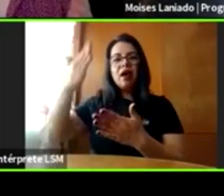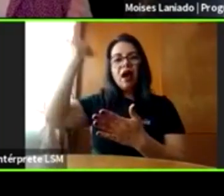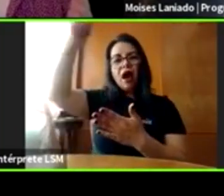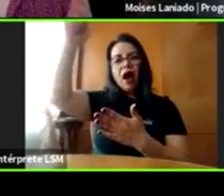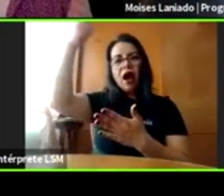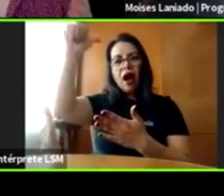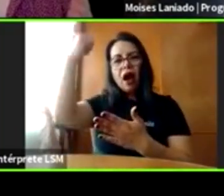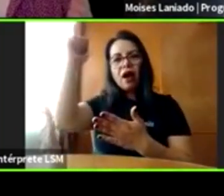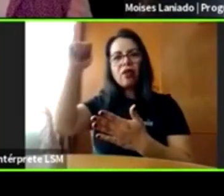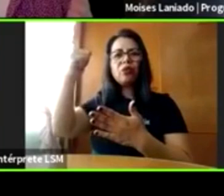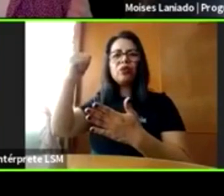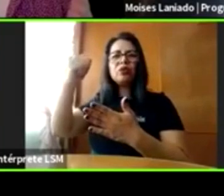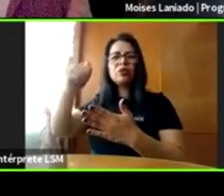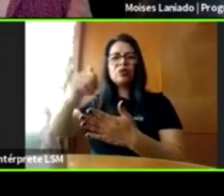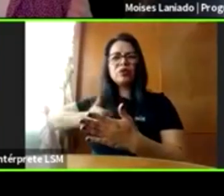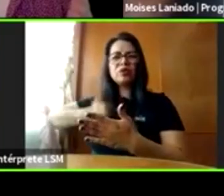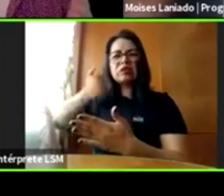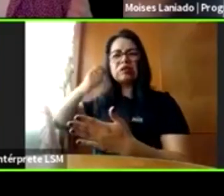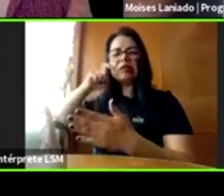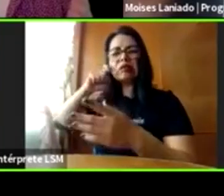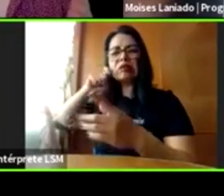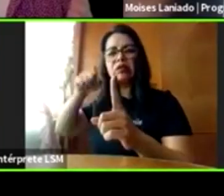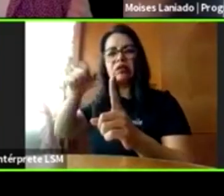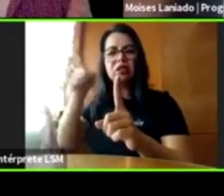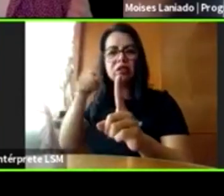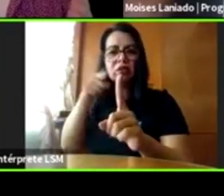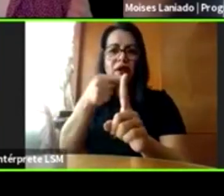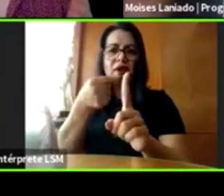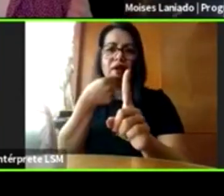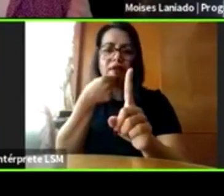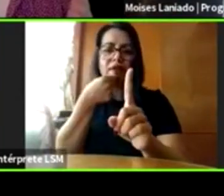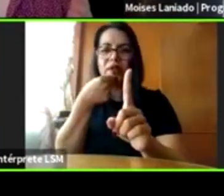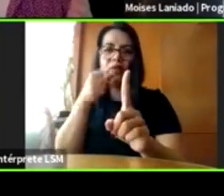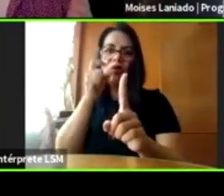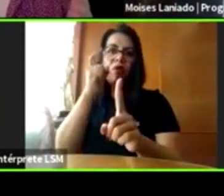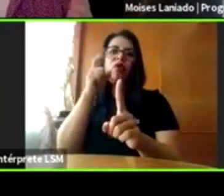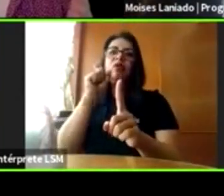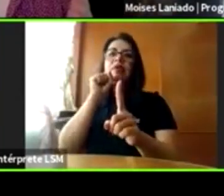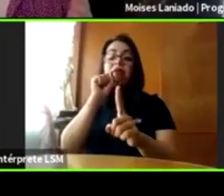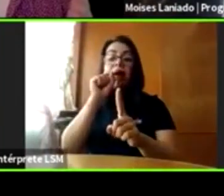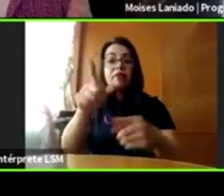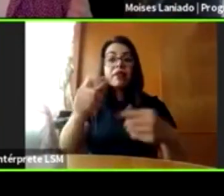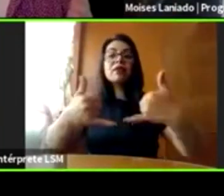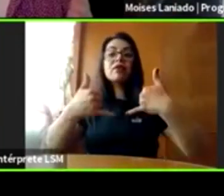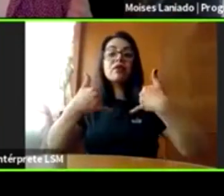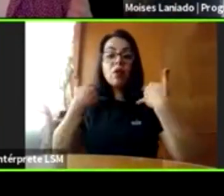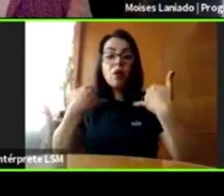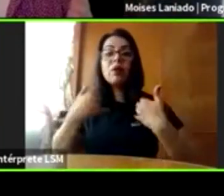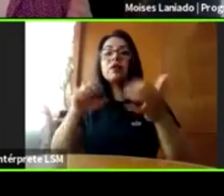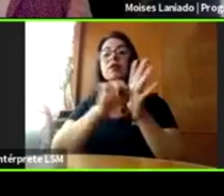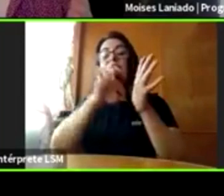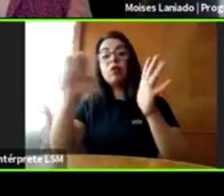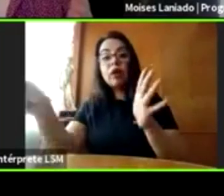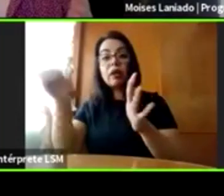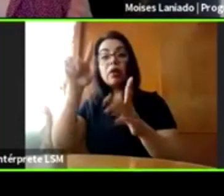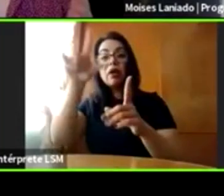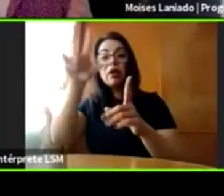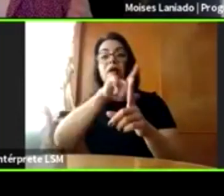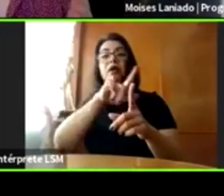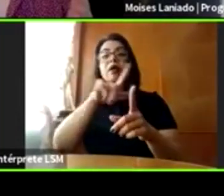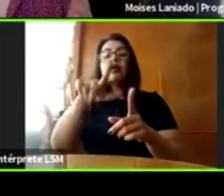Cometen este tipo de prácticas y tienen una intervención adecuada. Hay países en América Latina como Chile en donde tienen